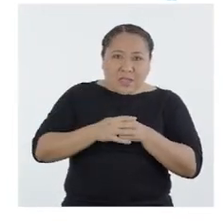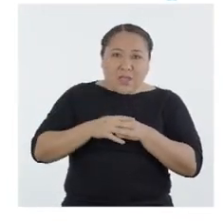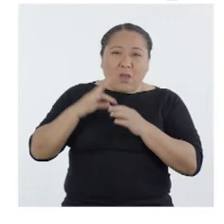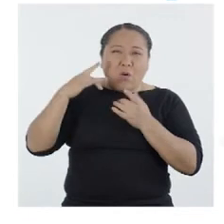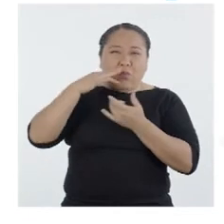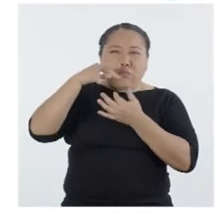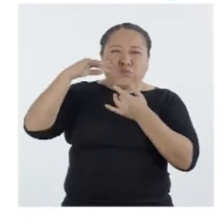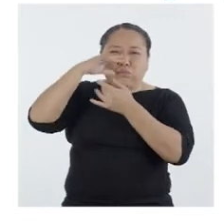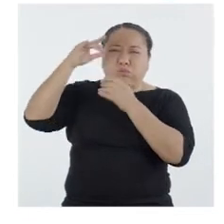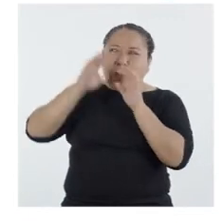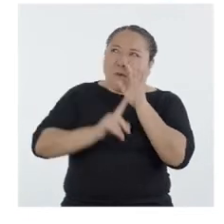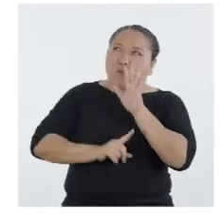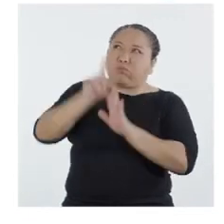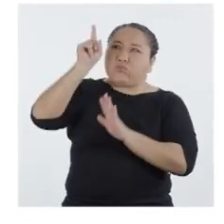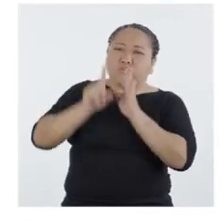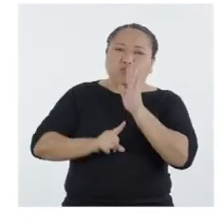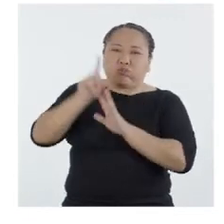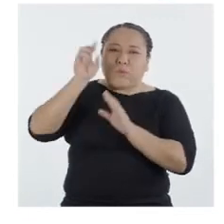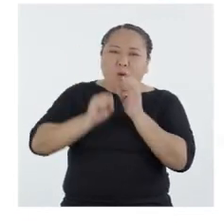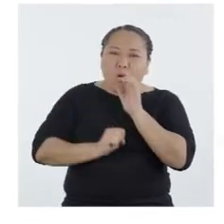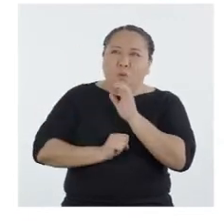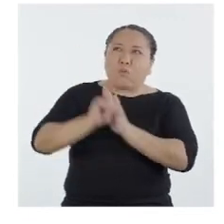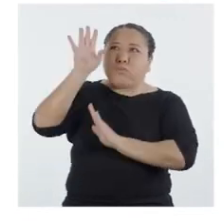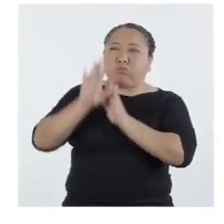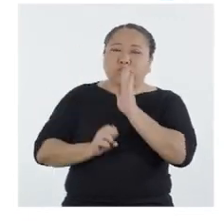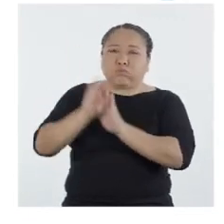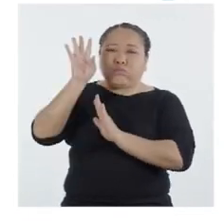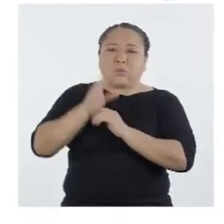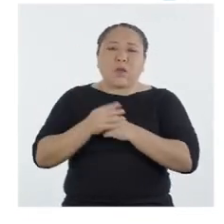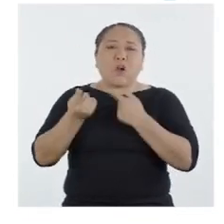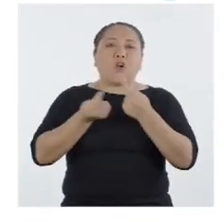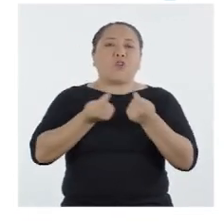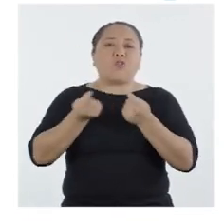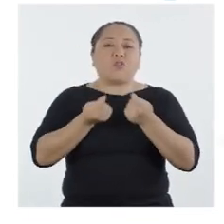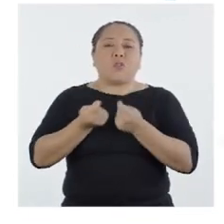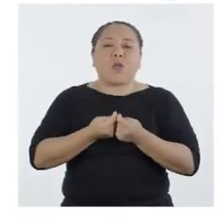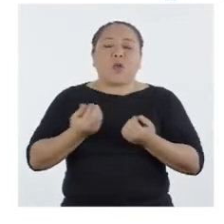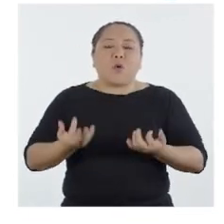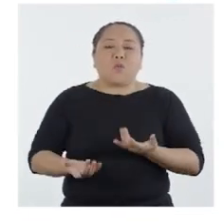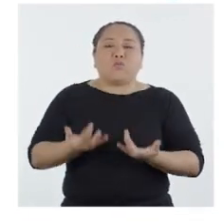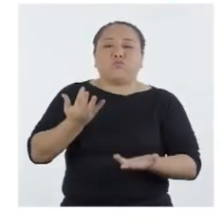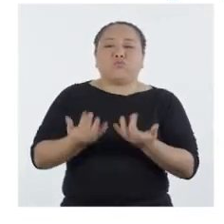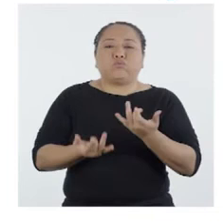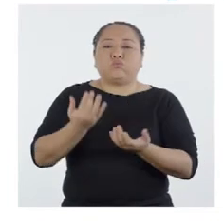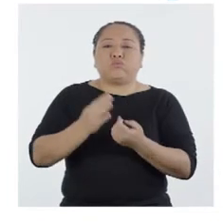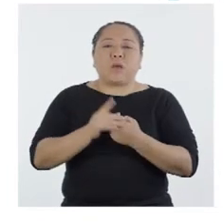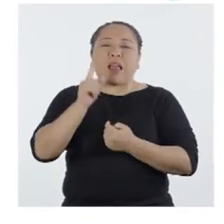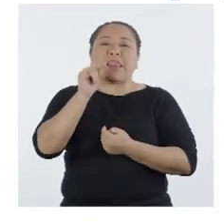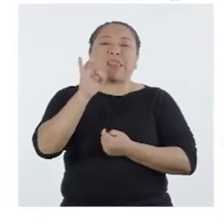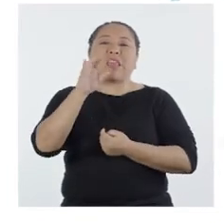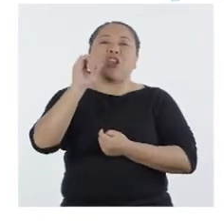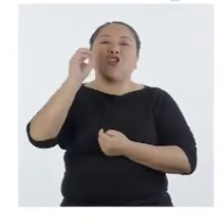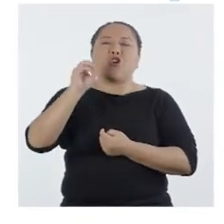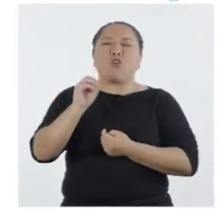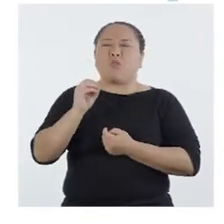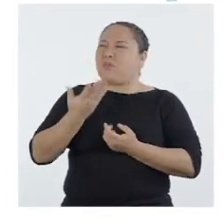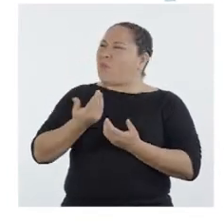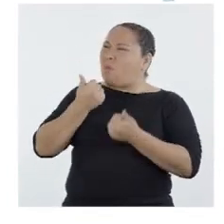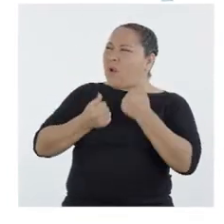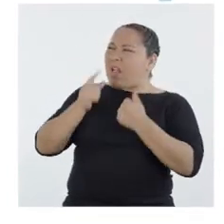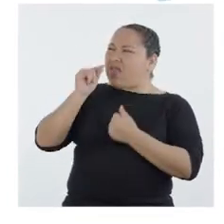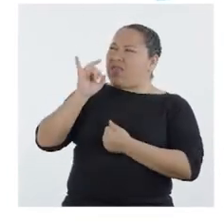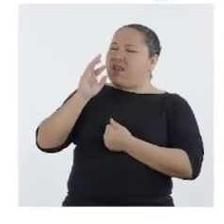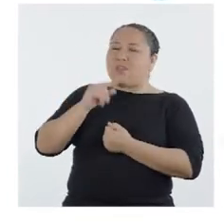expulsados al exterior a través de un cañón, regulados por el tiro de la chimenea. ¿El tiro? ¡Qué